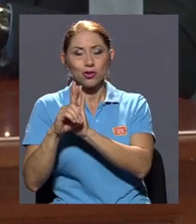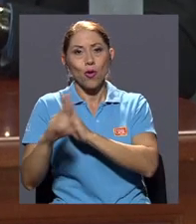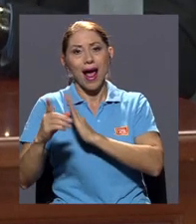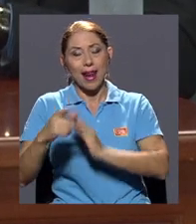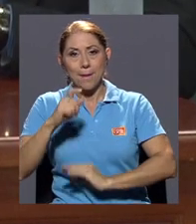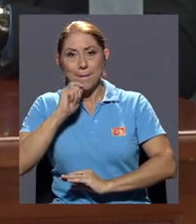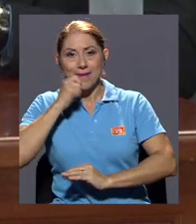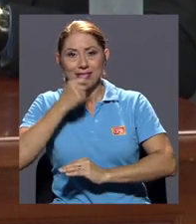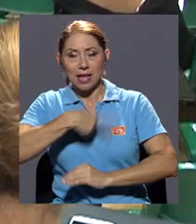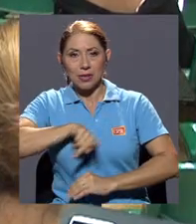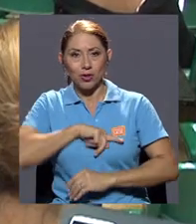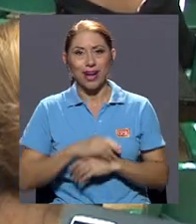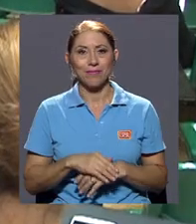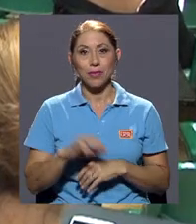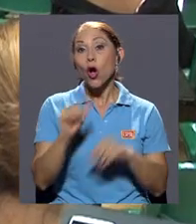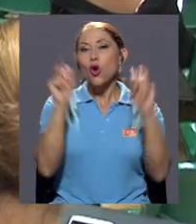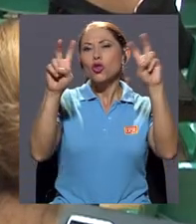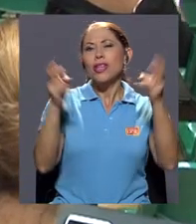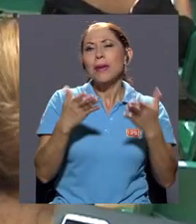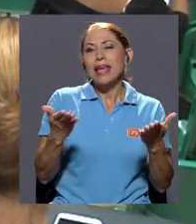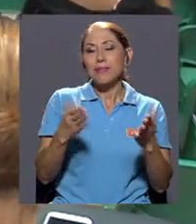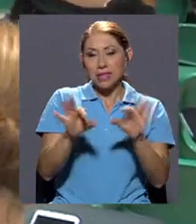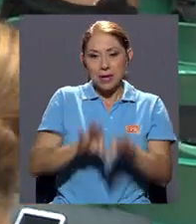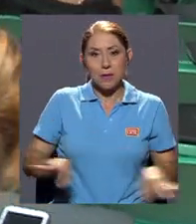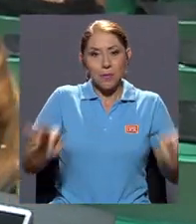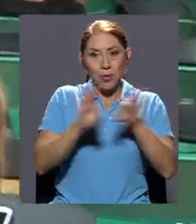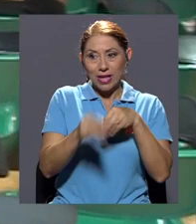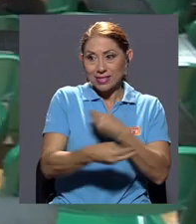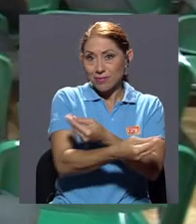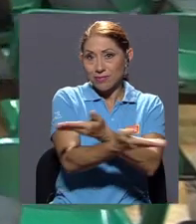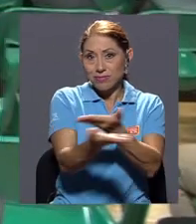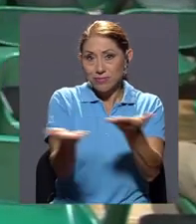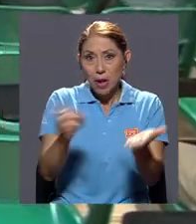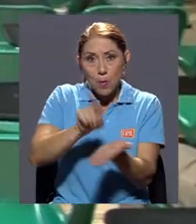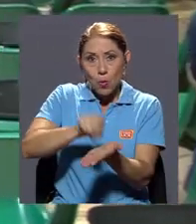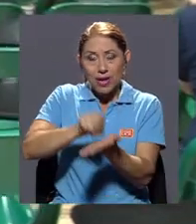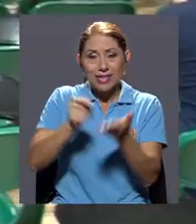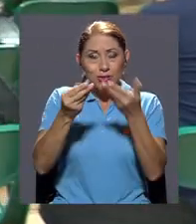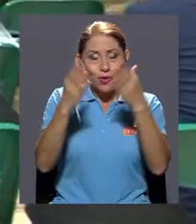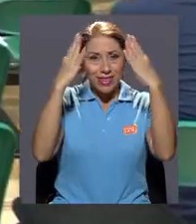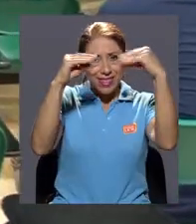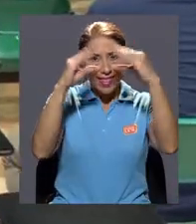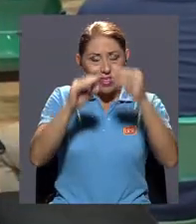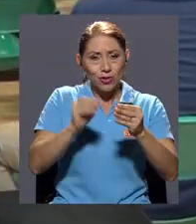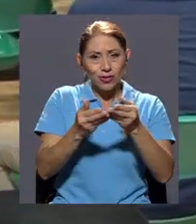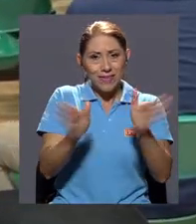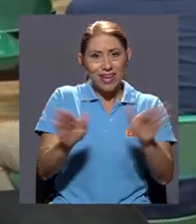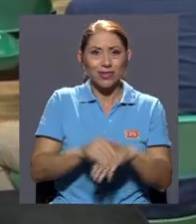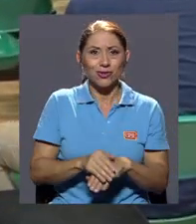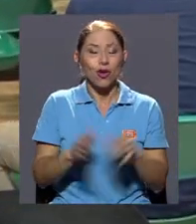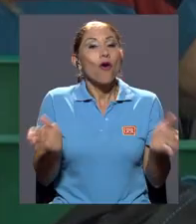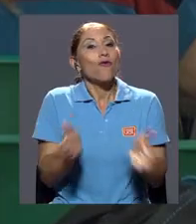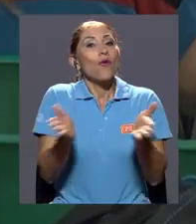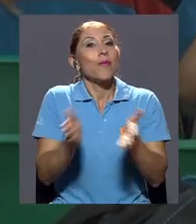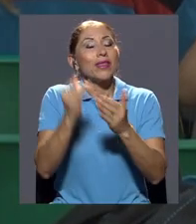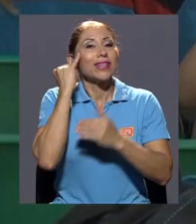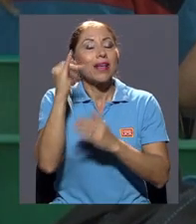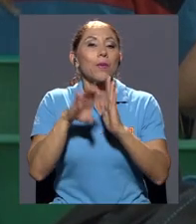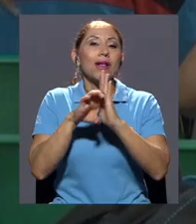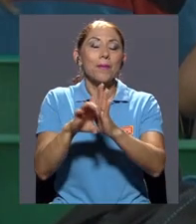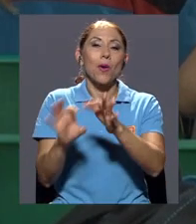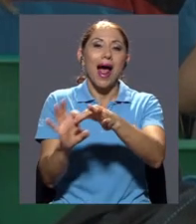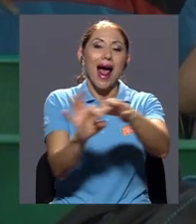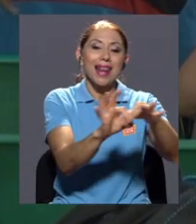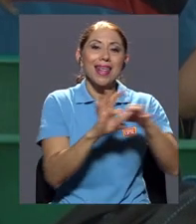los temas fue la importancia de ofrecer a la ciudadanía en la publicación de datos abiertos y el fomento de iniciativas como la Alianza para el Gobierno Abierto,